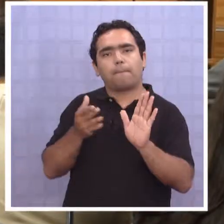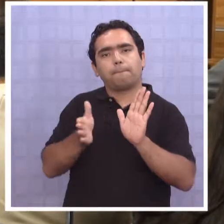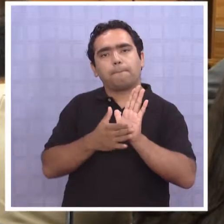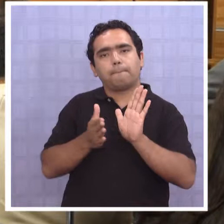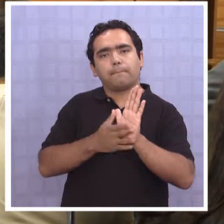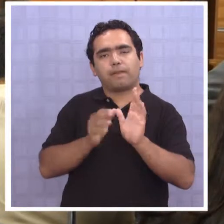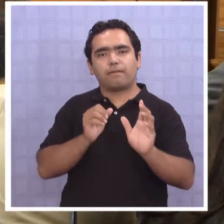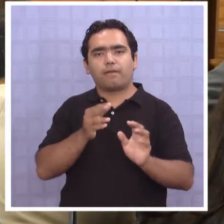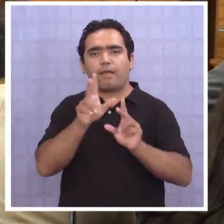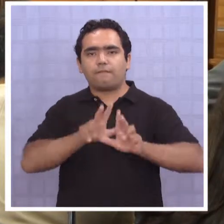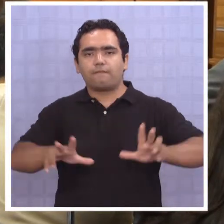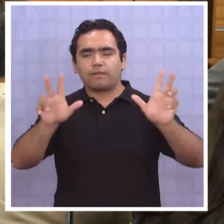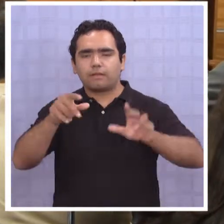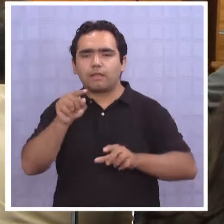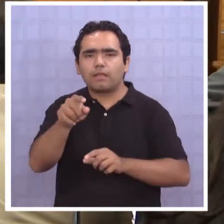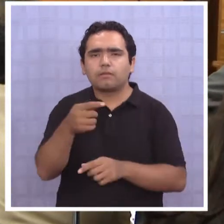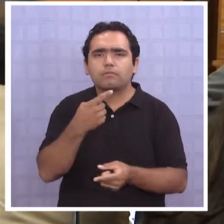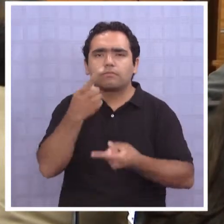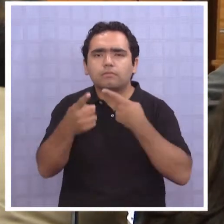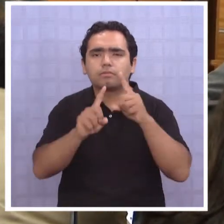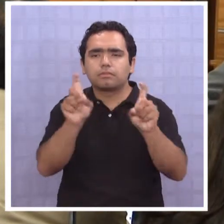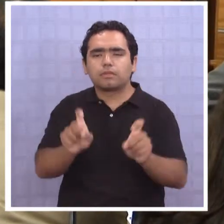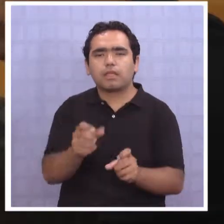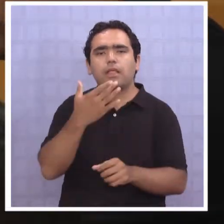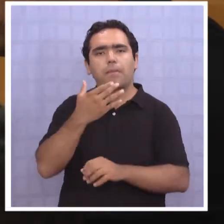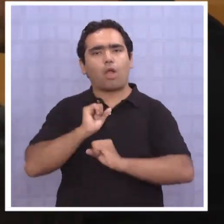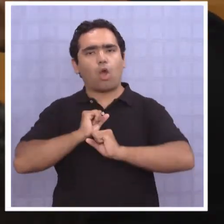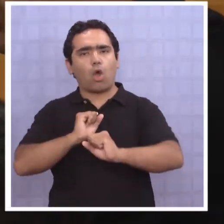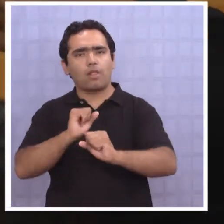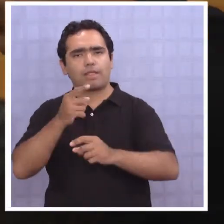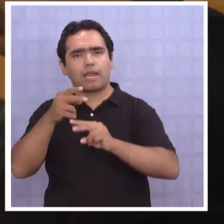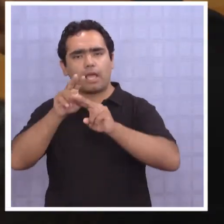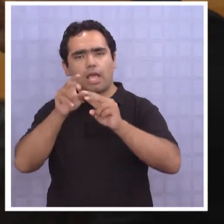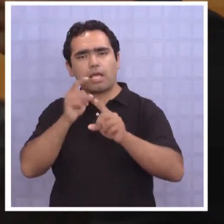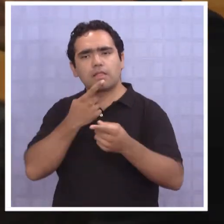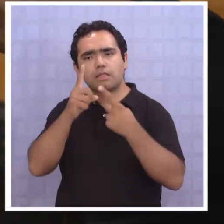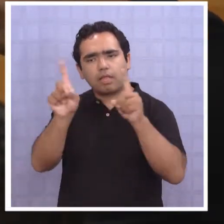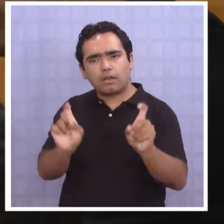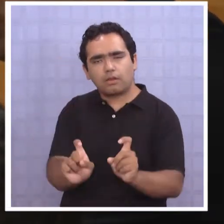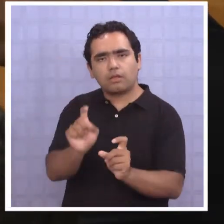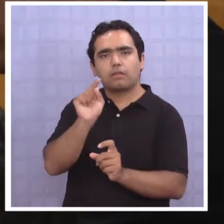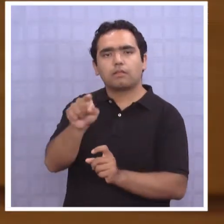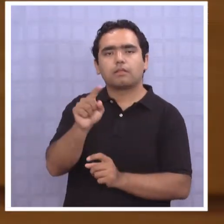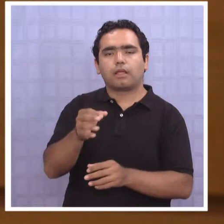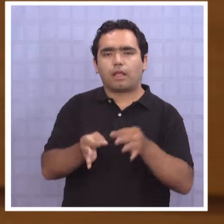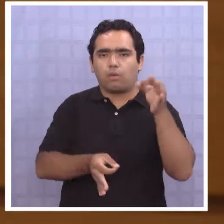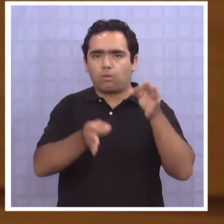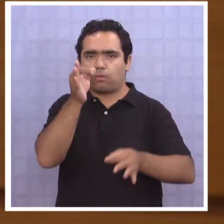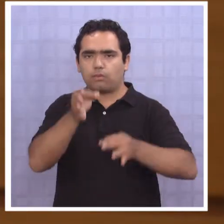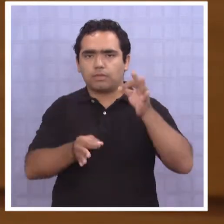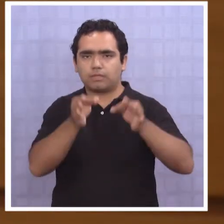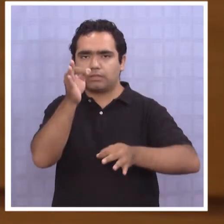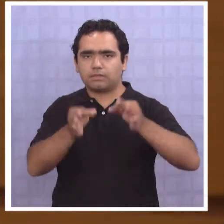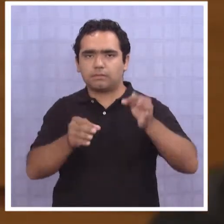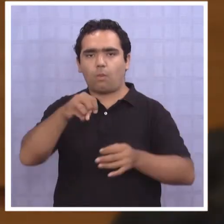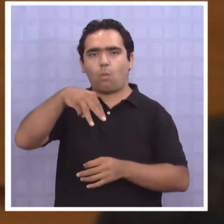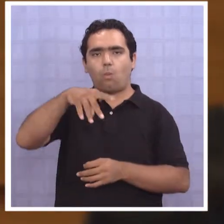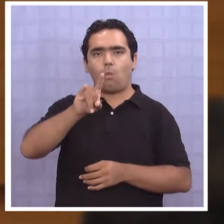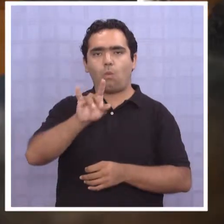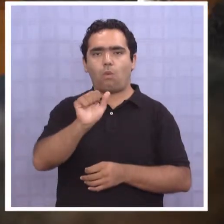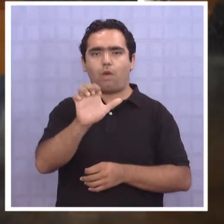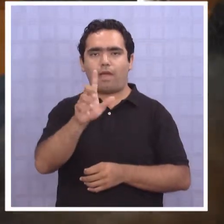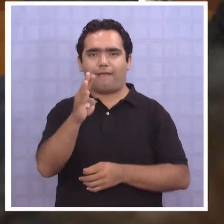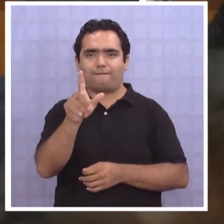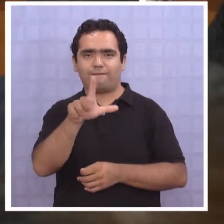deberán enfrentar los interrogatorios y contrainterrogatorios en el desarrollo del juicio del caso Muebles. Gracias.